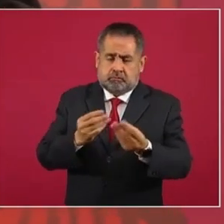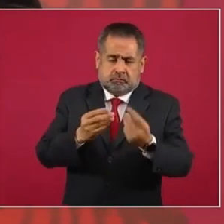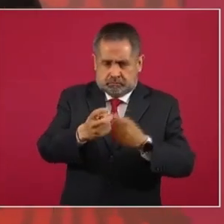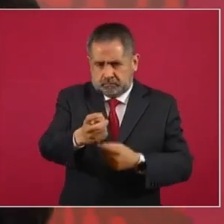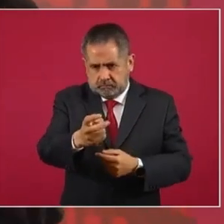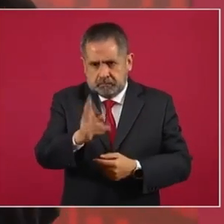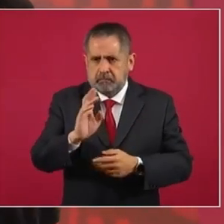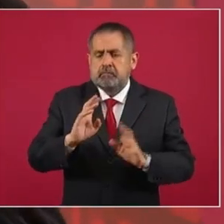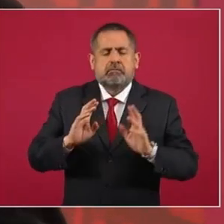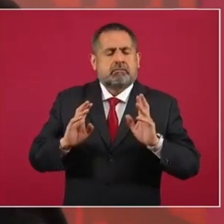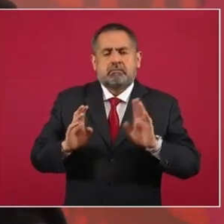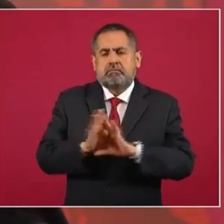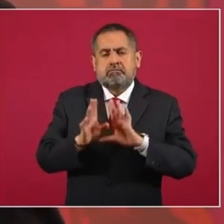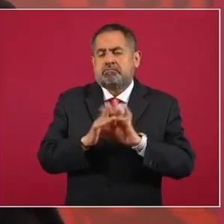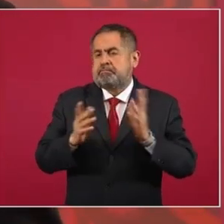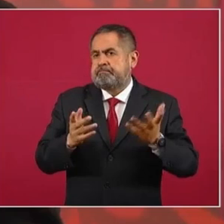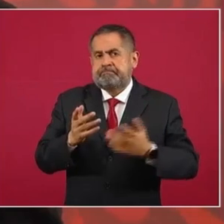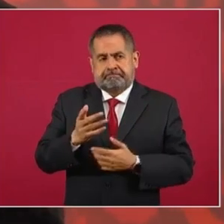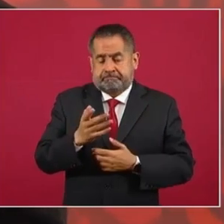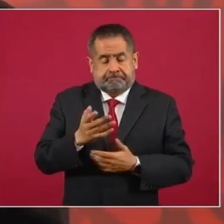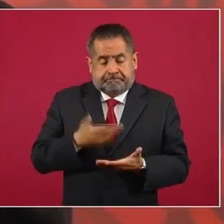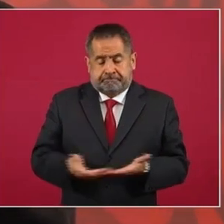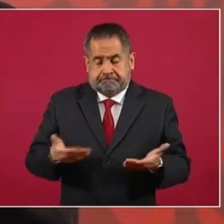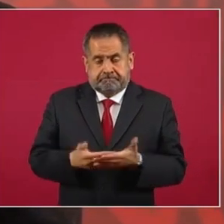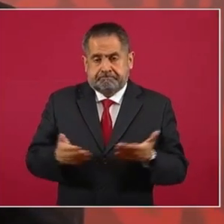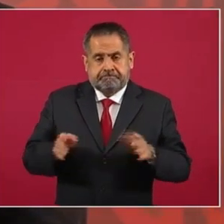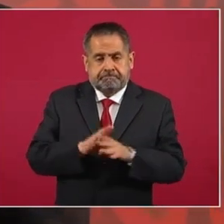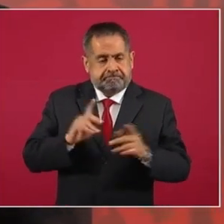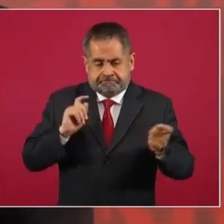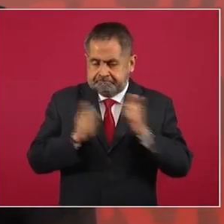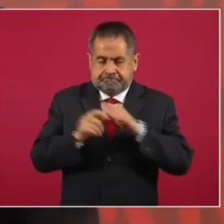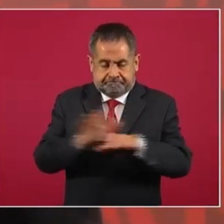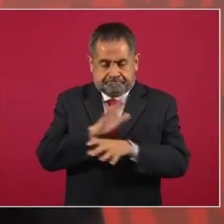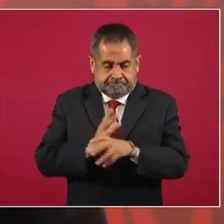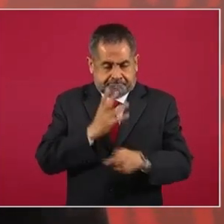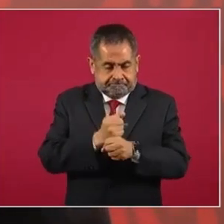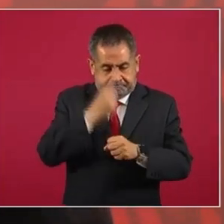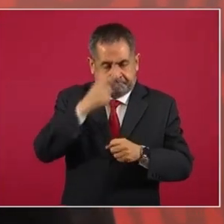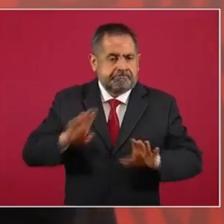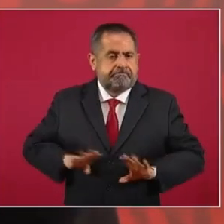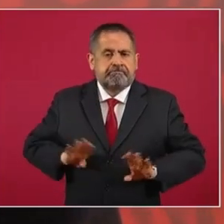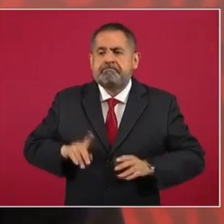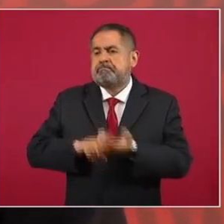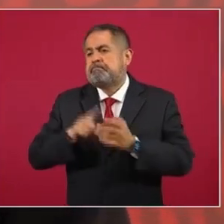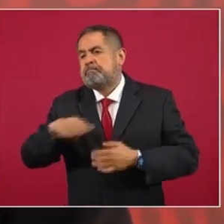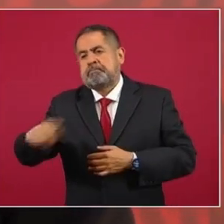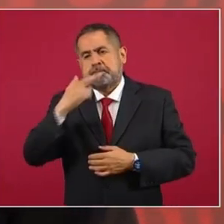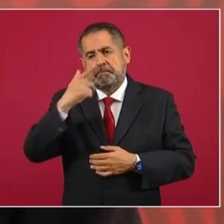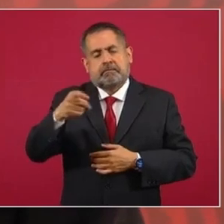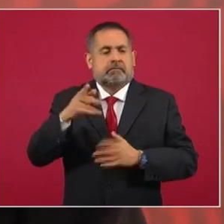Entonces, se está ahora haciendo este ajuste en beneficio de los trabajadores.